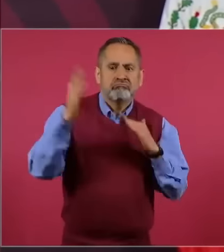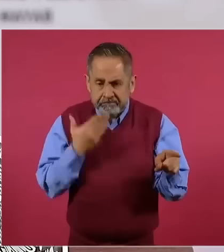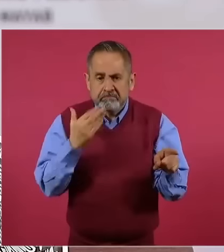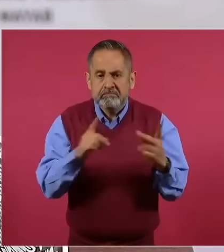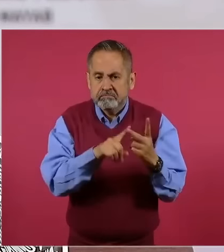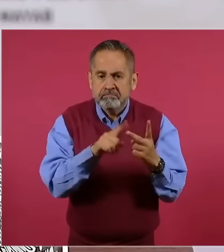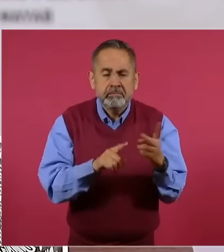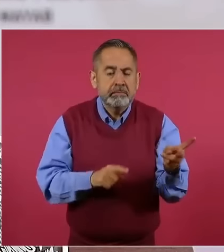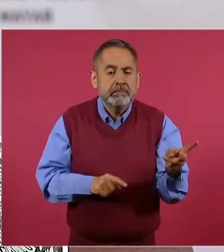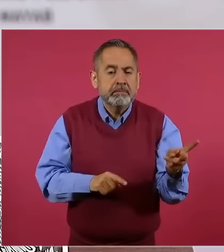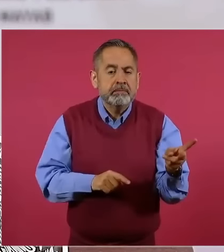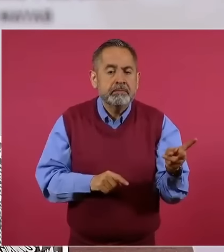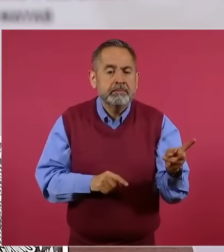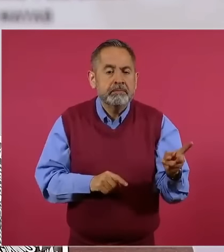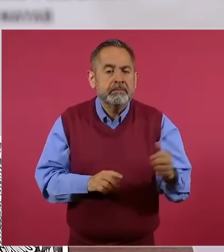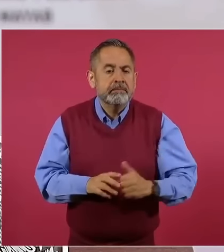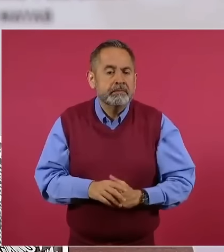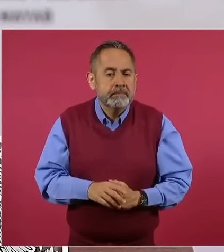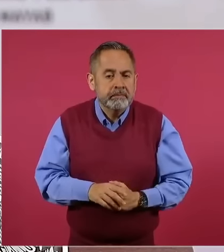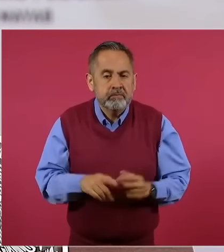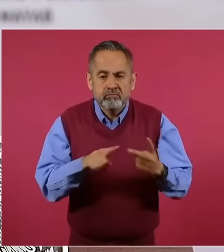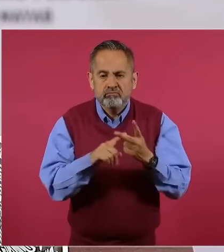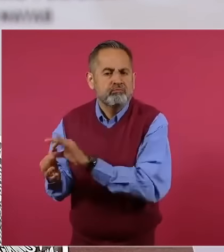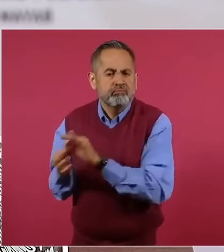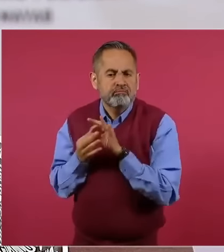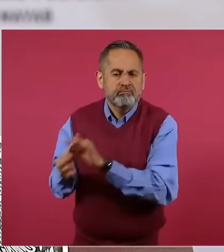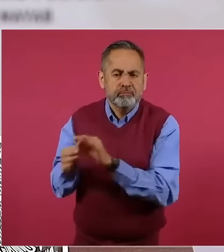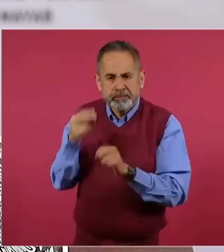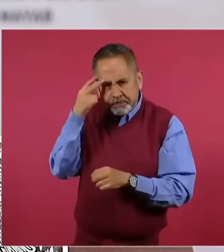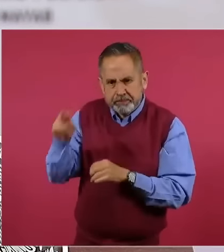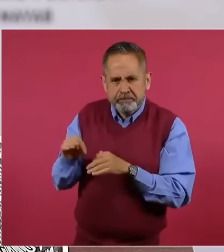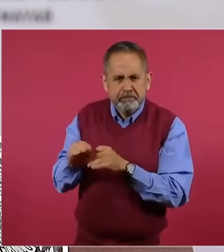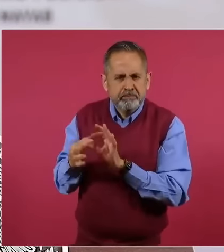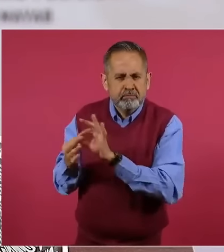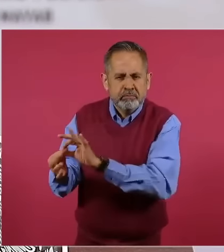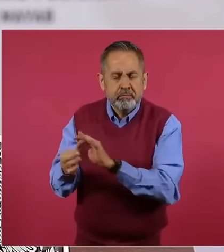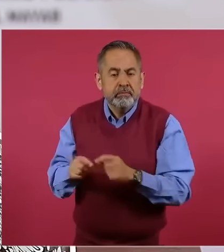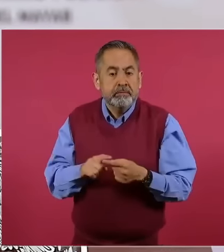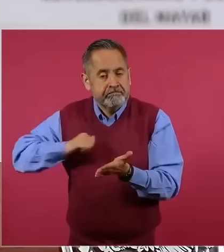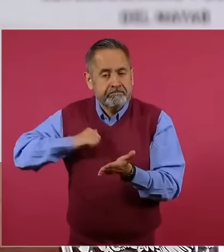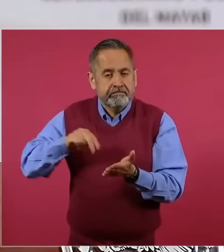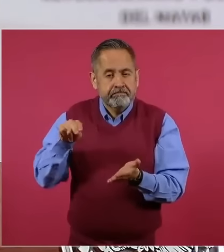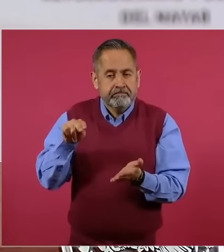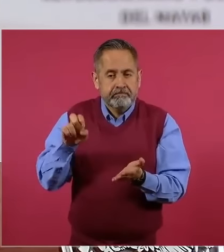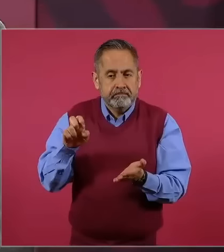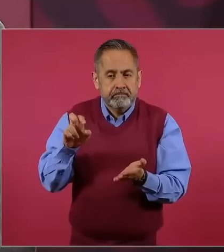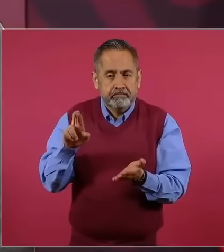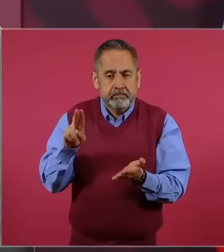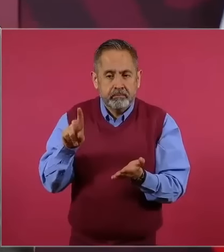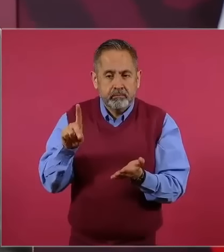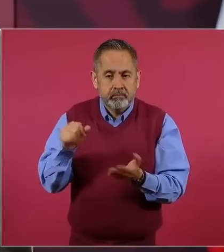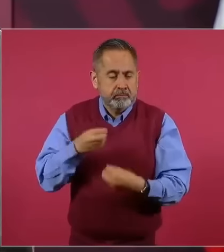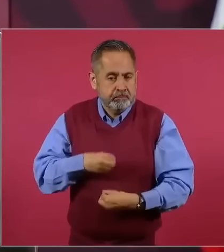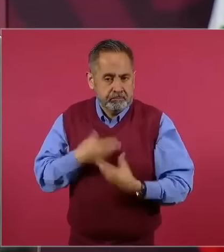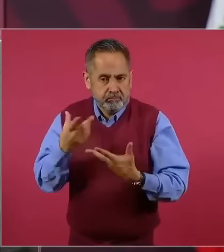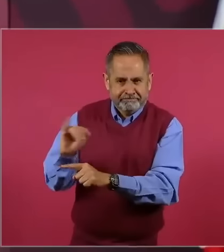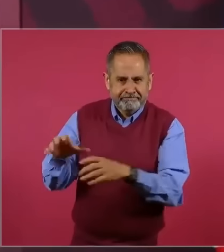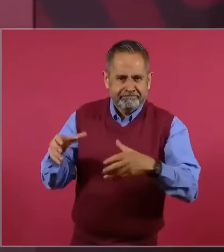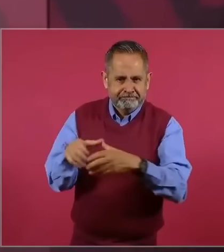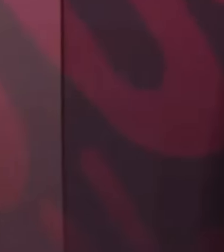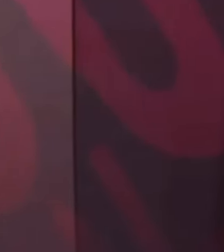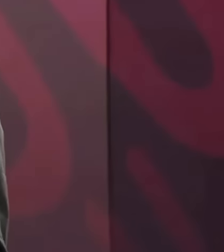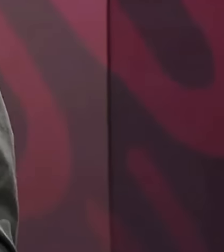y lleva a cabo una política de buena vecindad. Neruda, poeta de izquierda,